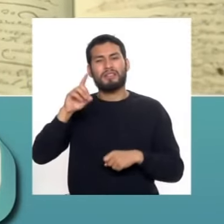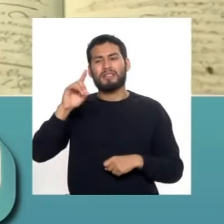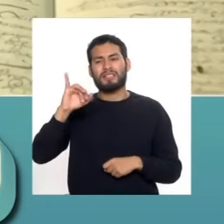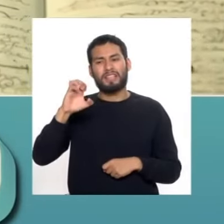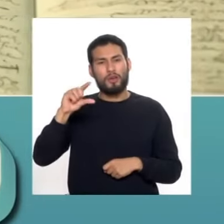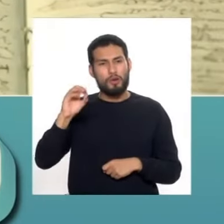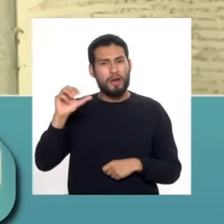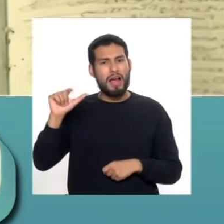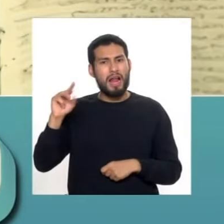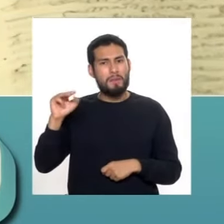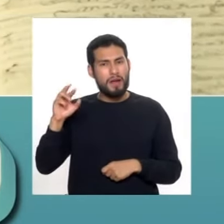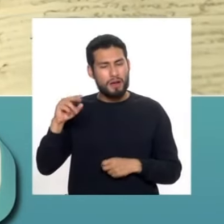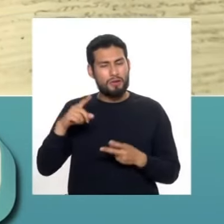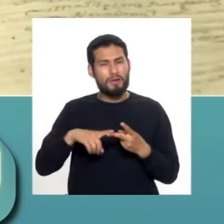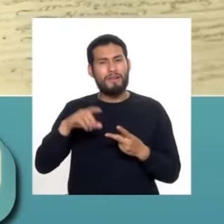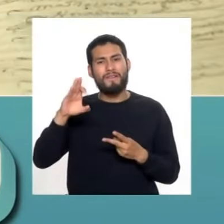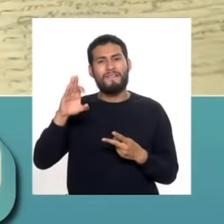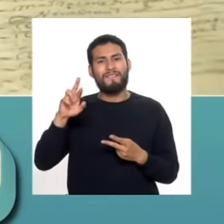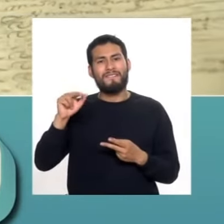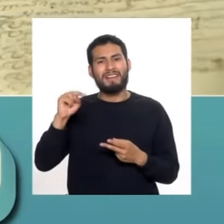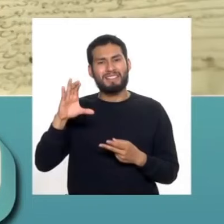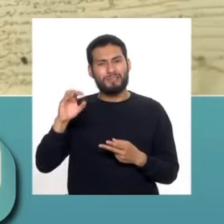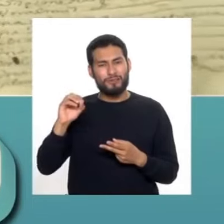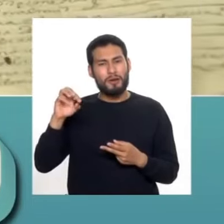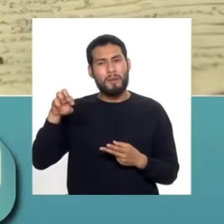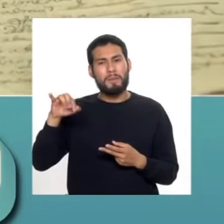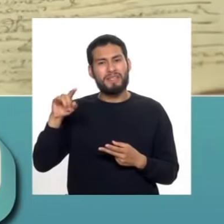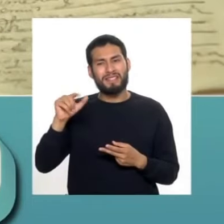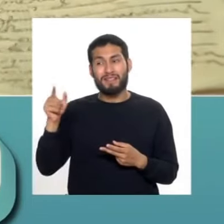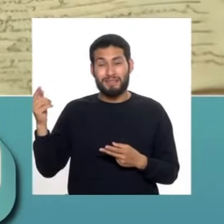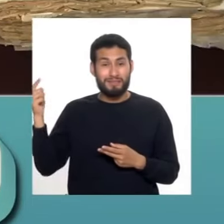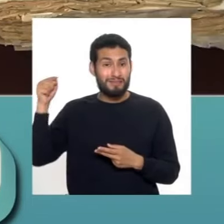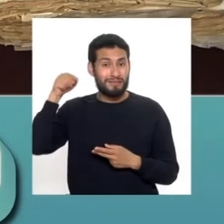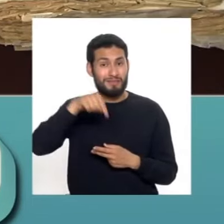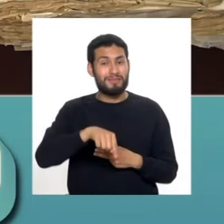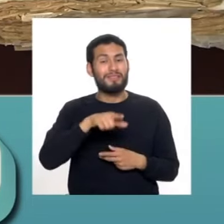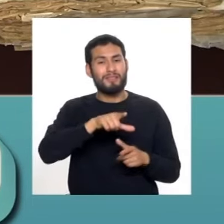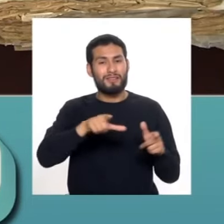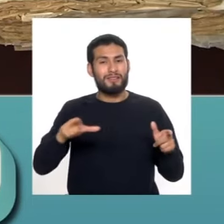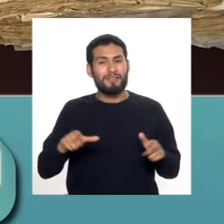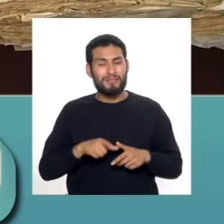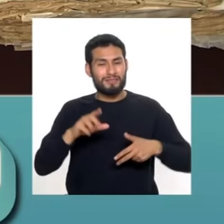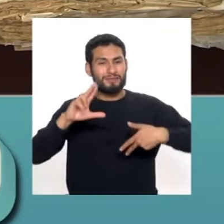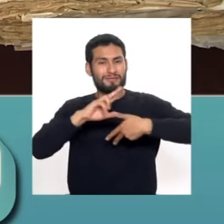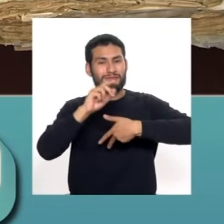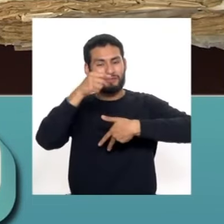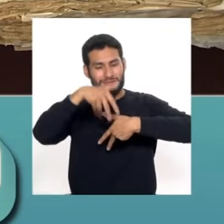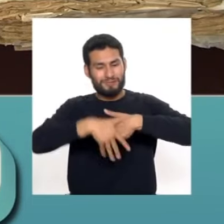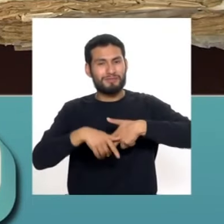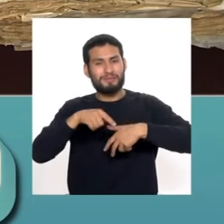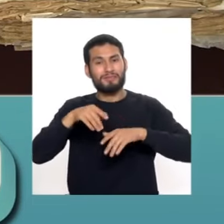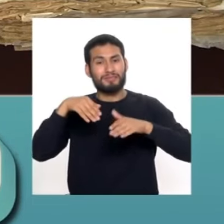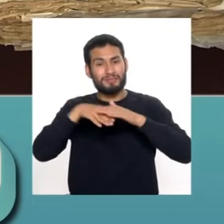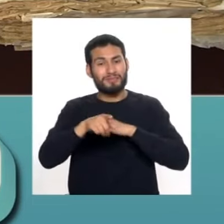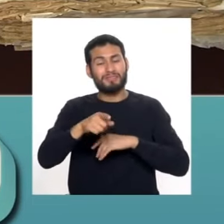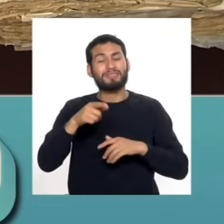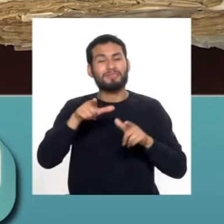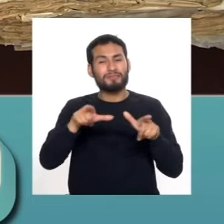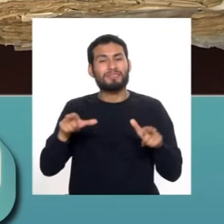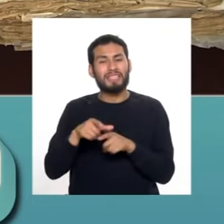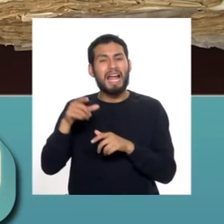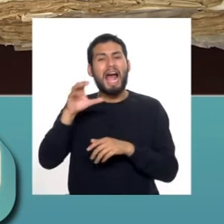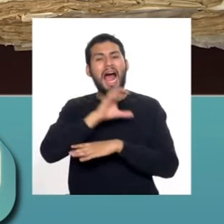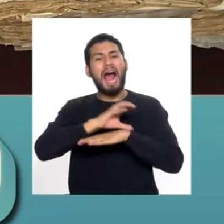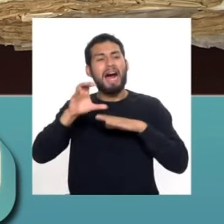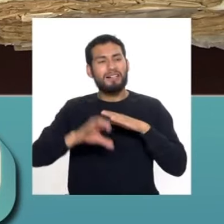Almagro, de don Francisco Pizarro, en su incursión al Tahuantinsuyo, ingresando a Cajamarca, cómo